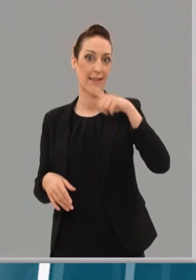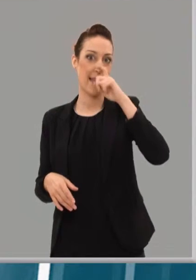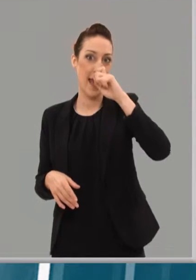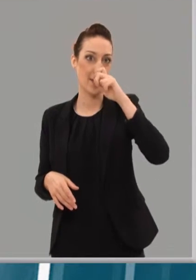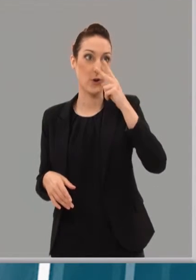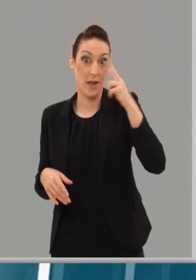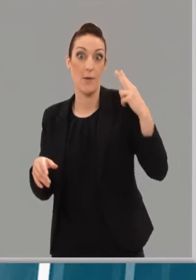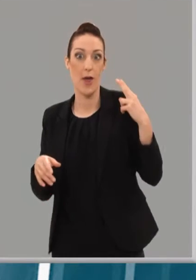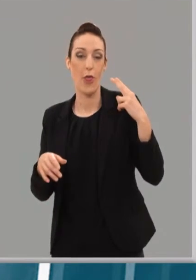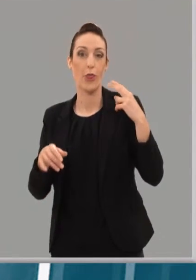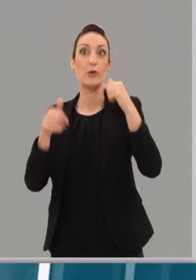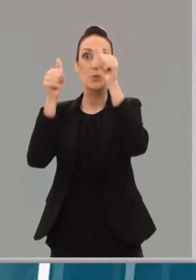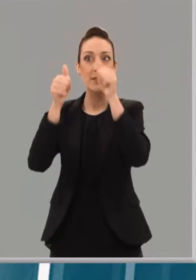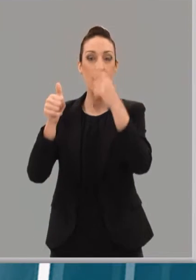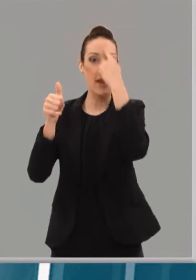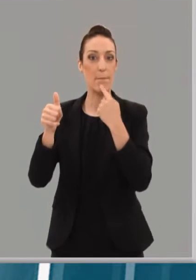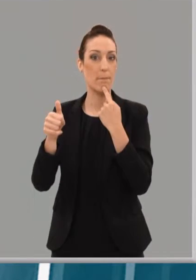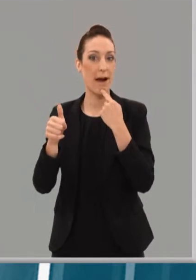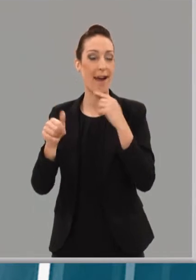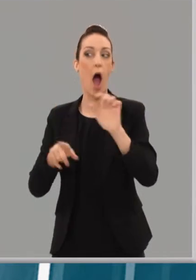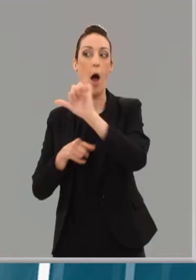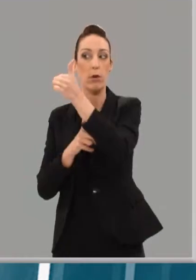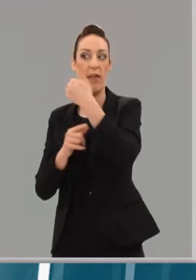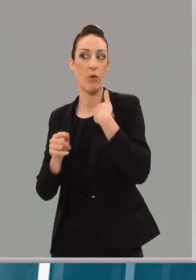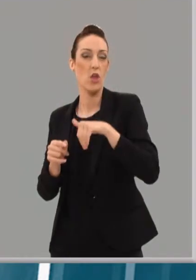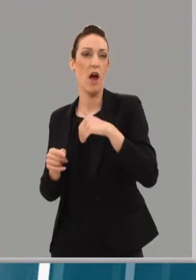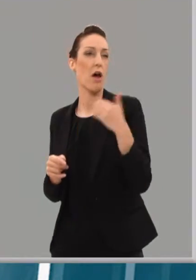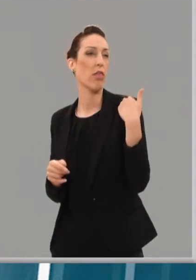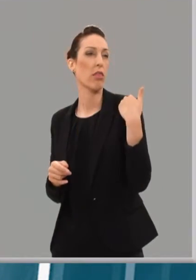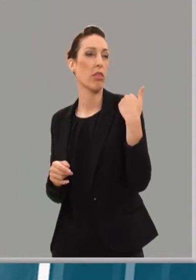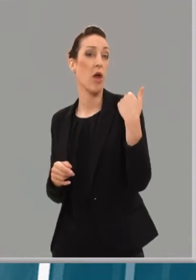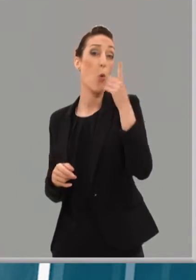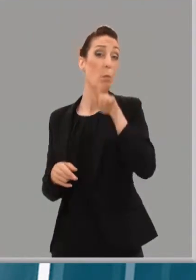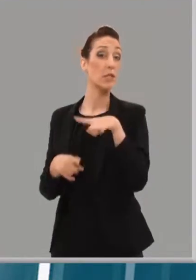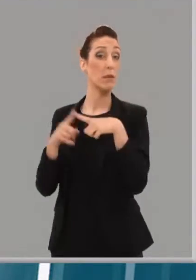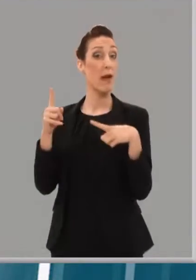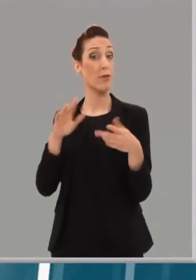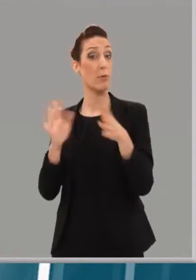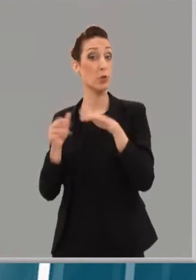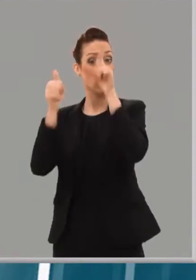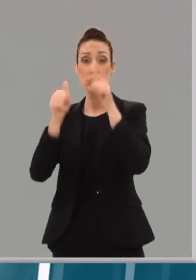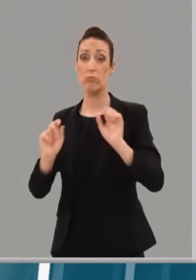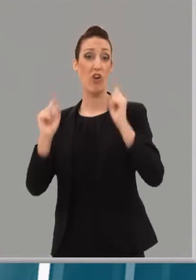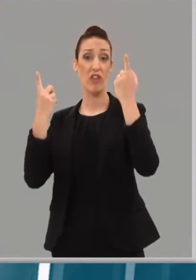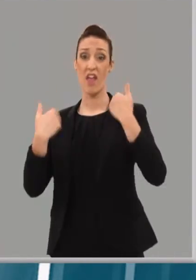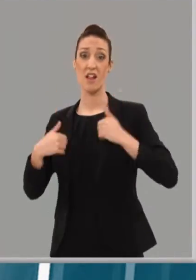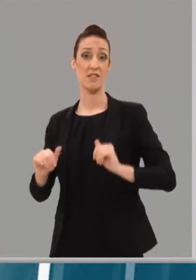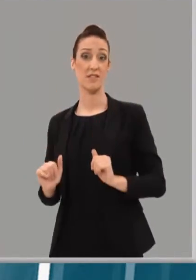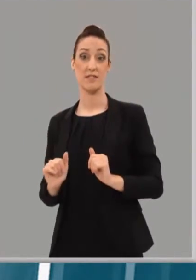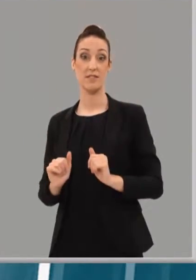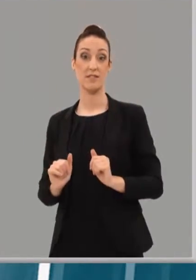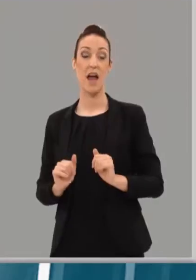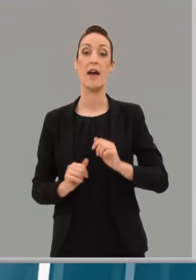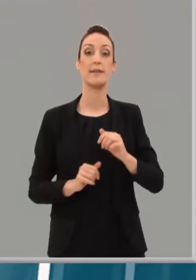aprobada y se había recibido ya hace prácticamente un mes y medio. Es el argumento ofrecido por el director